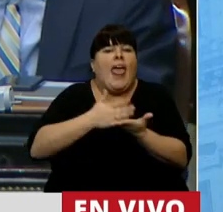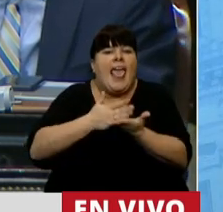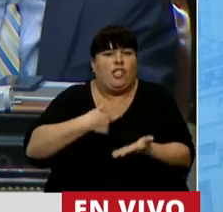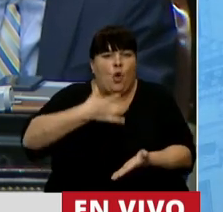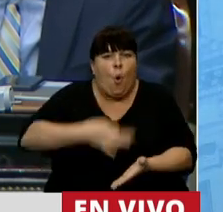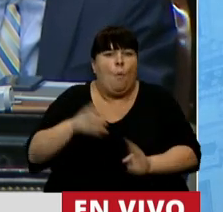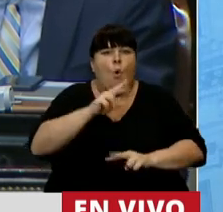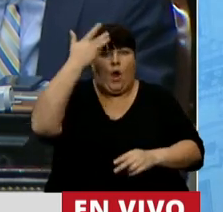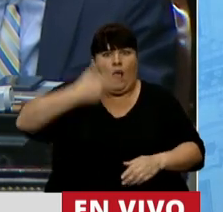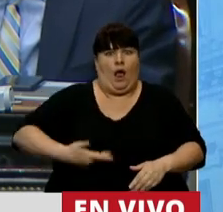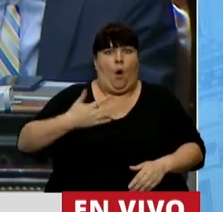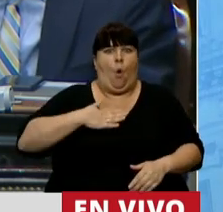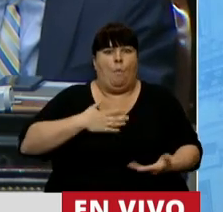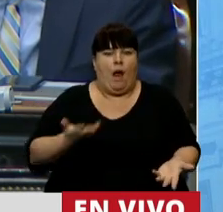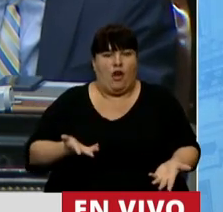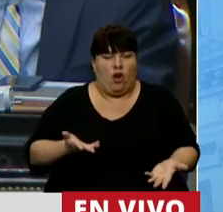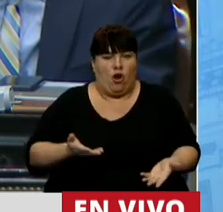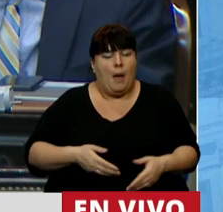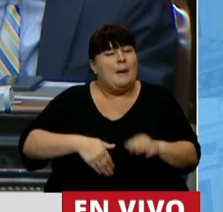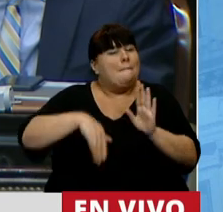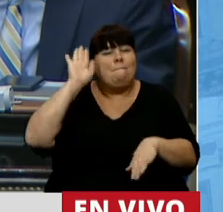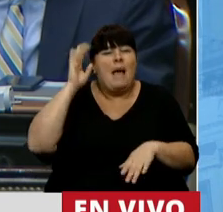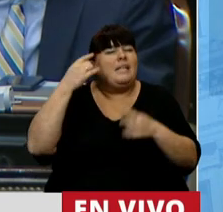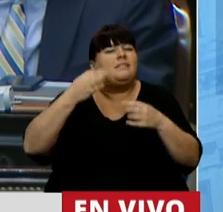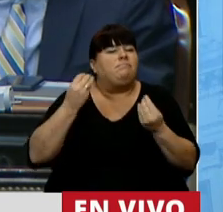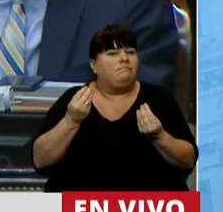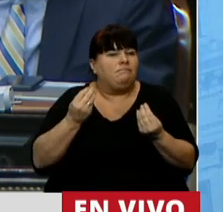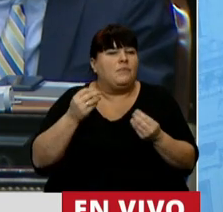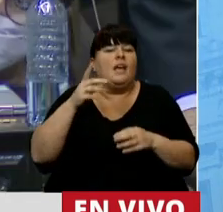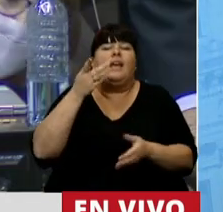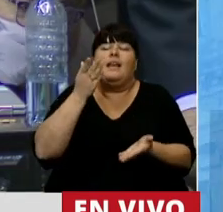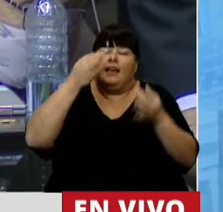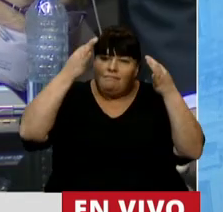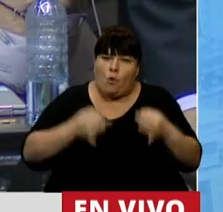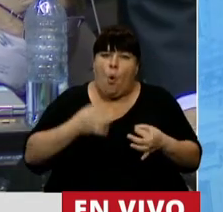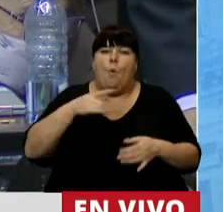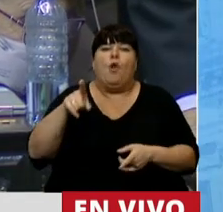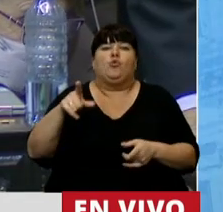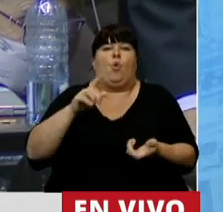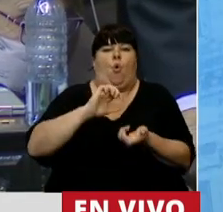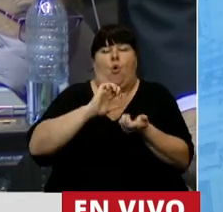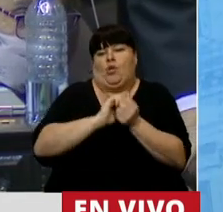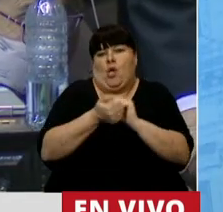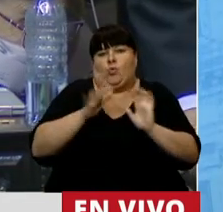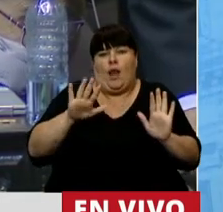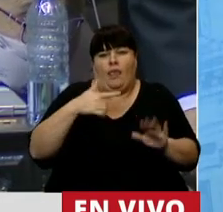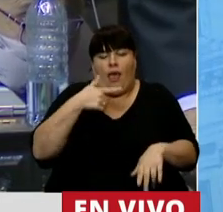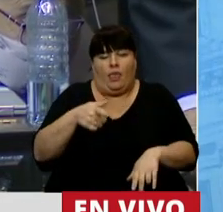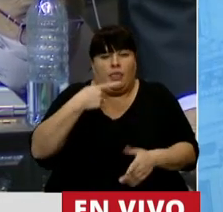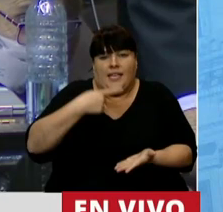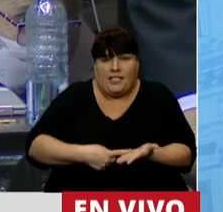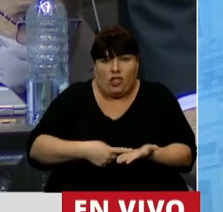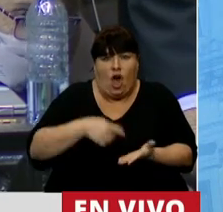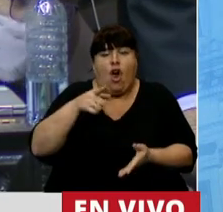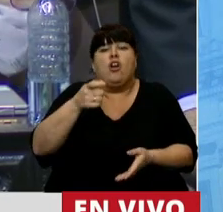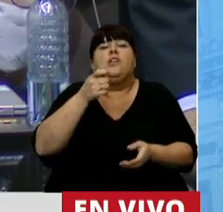derechos como seres humanos. En especial, a ejercer en plenitud su sexualidad y decidir